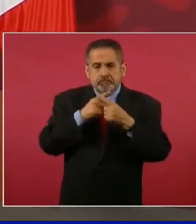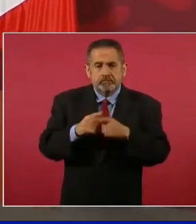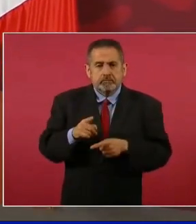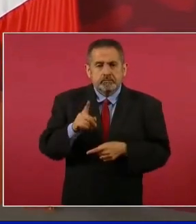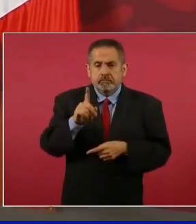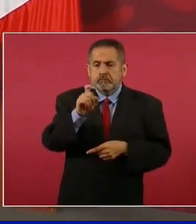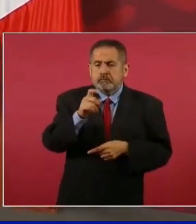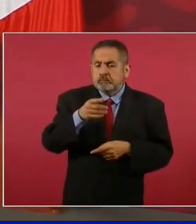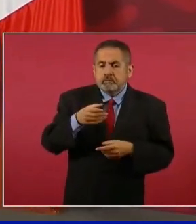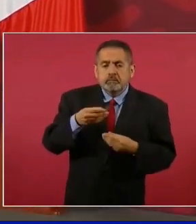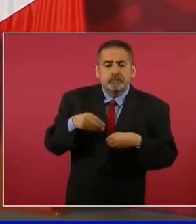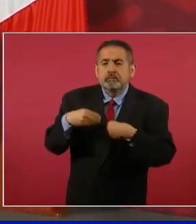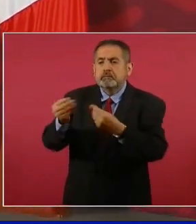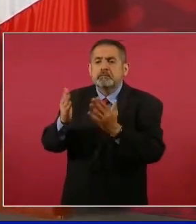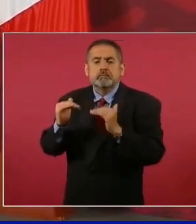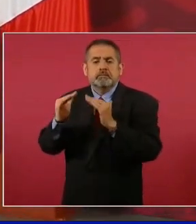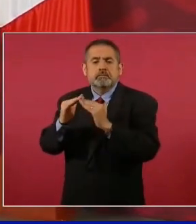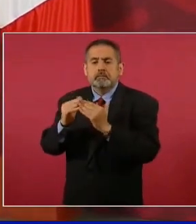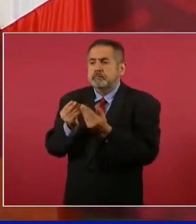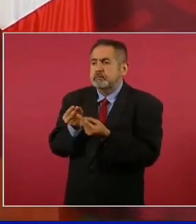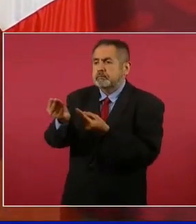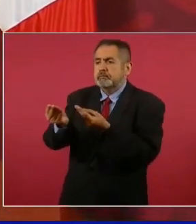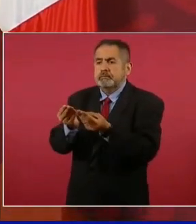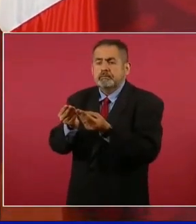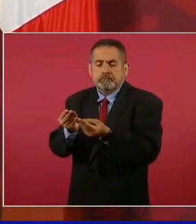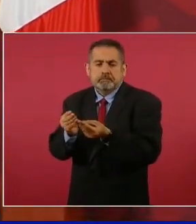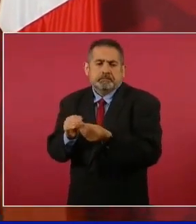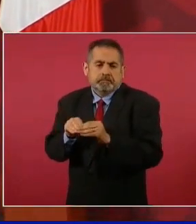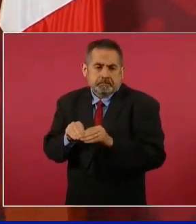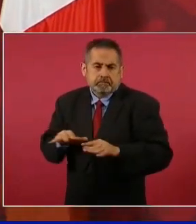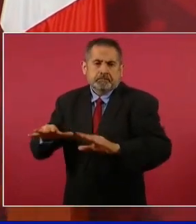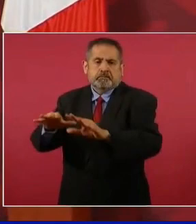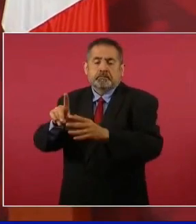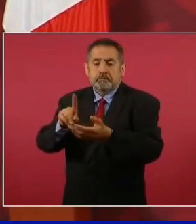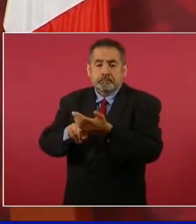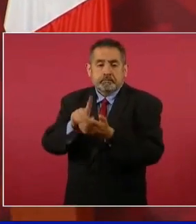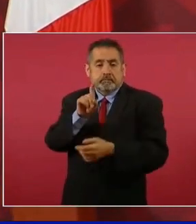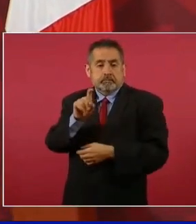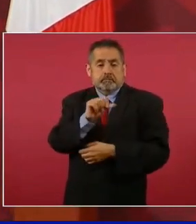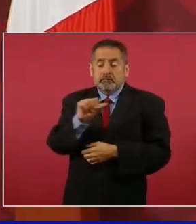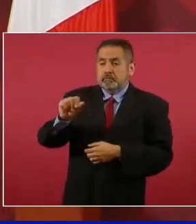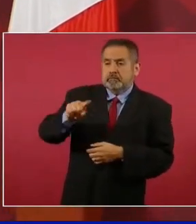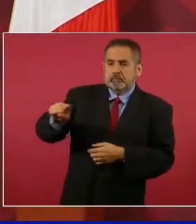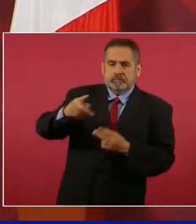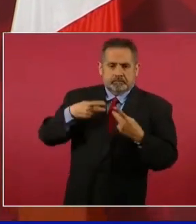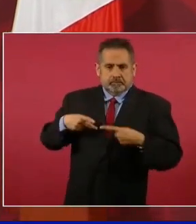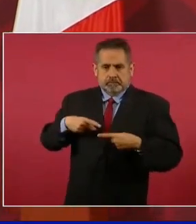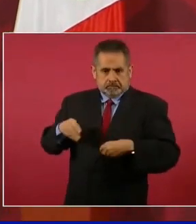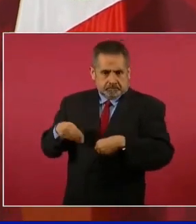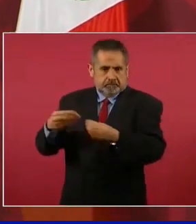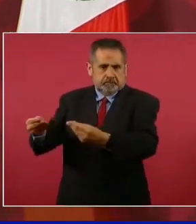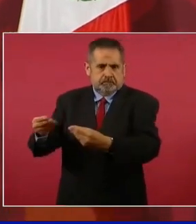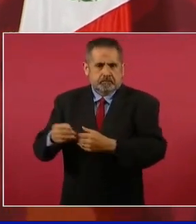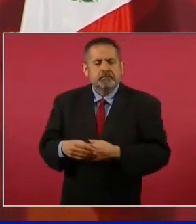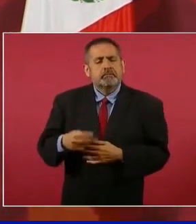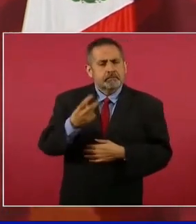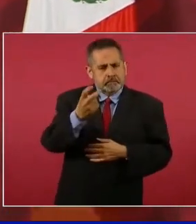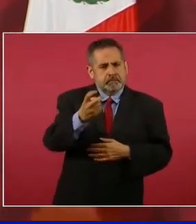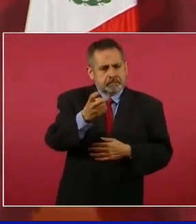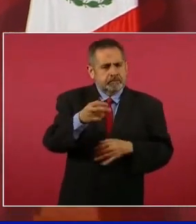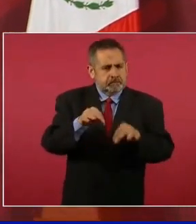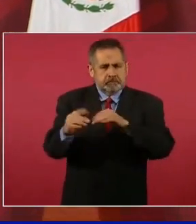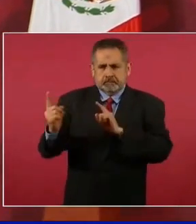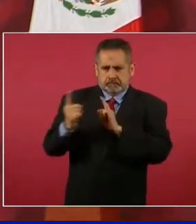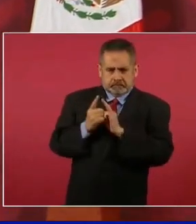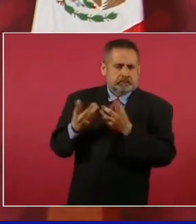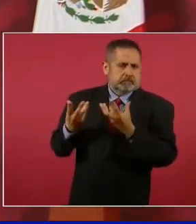doméstica a la gente. Entonces, va a trabajar en eso. Y en